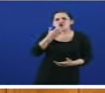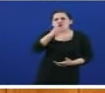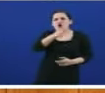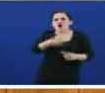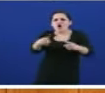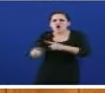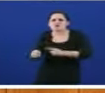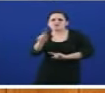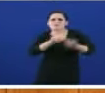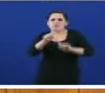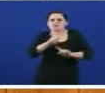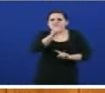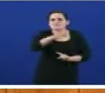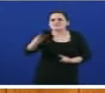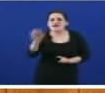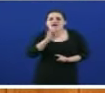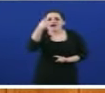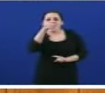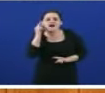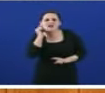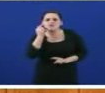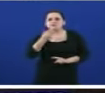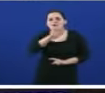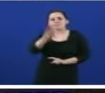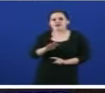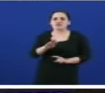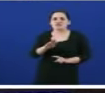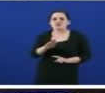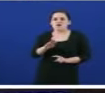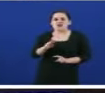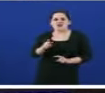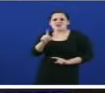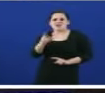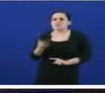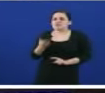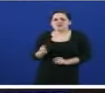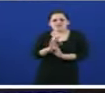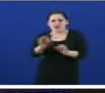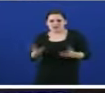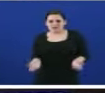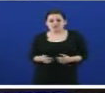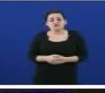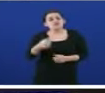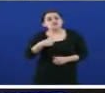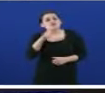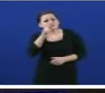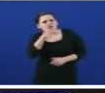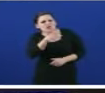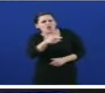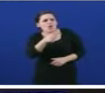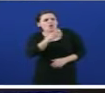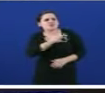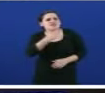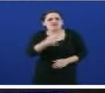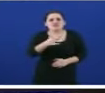galegos e as galegas non ten parangón na historia da nosa autonomía. E este, señor Feijó, perguntolle, o goberno forte,